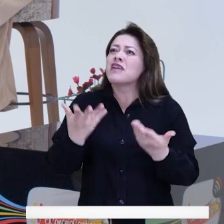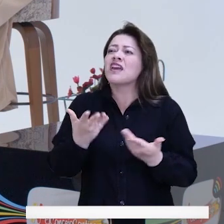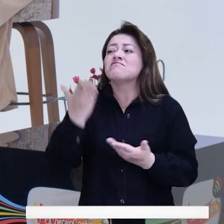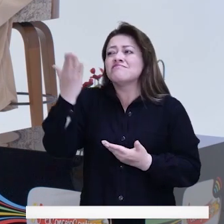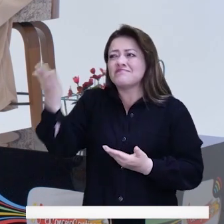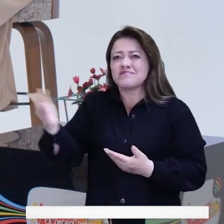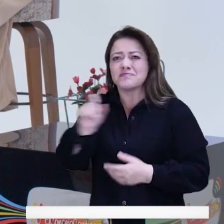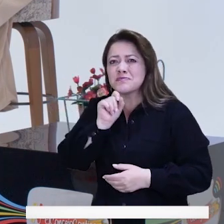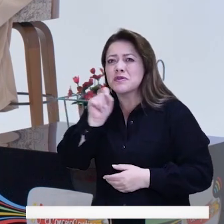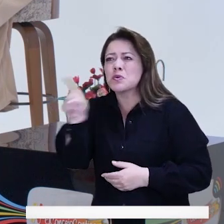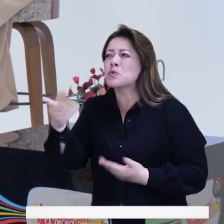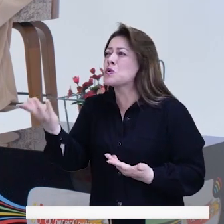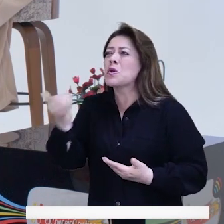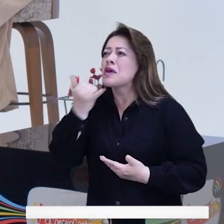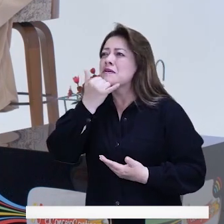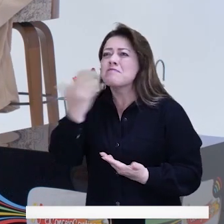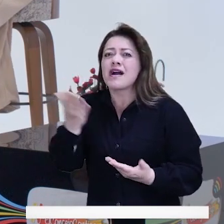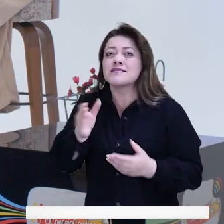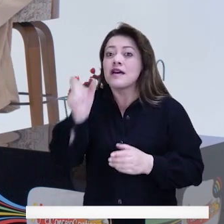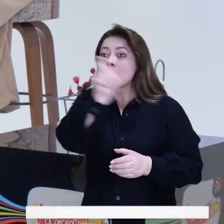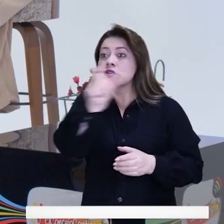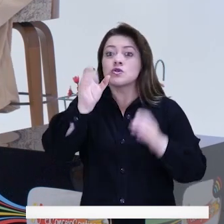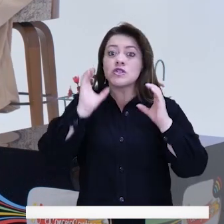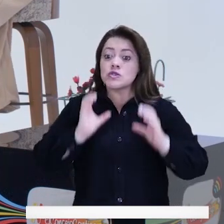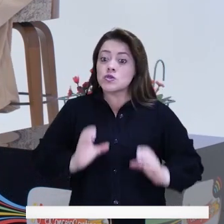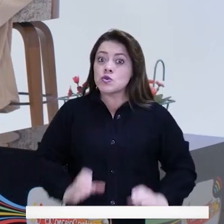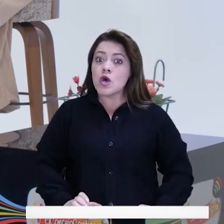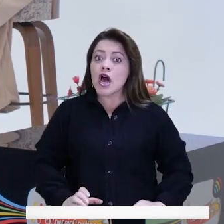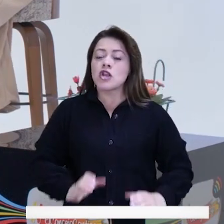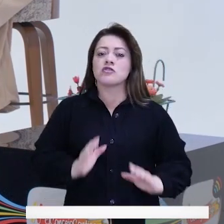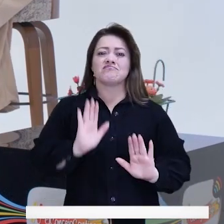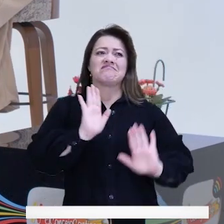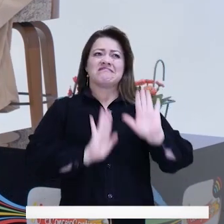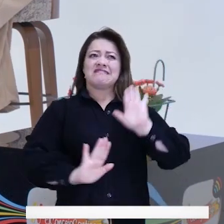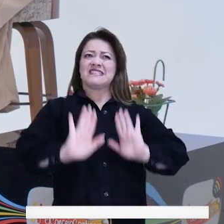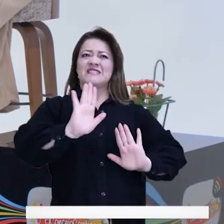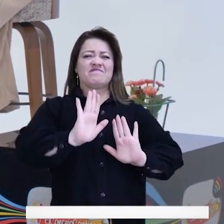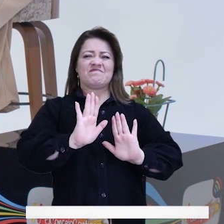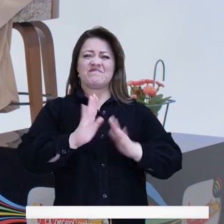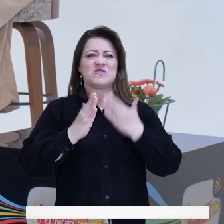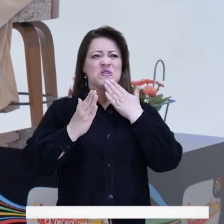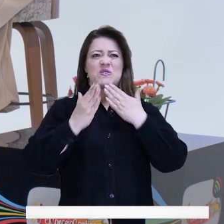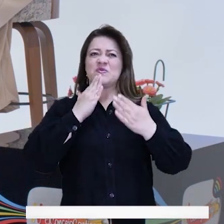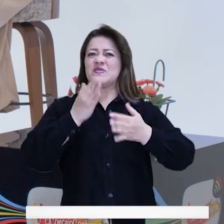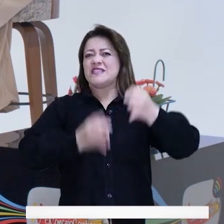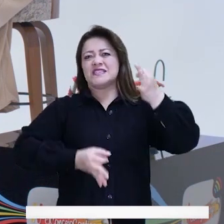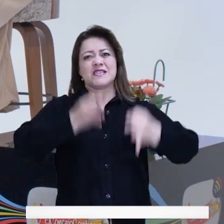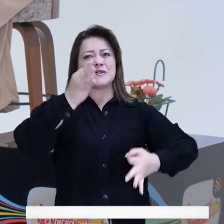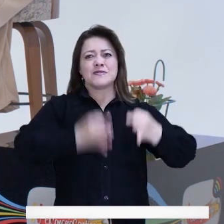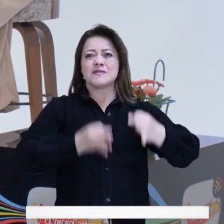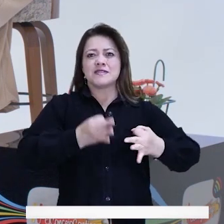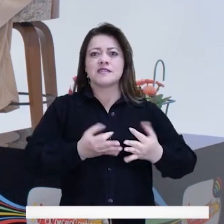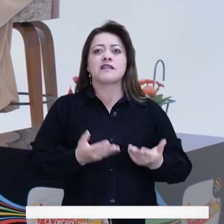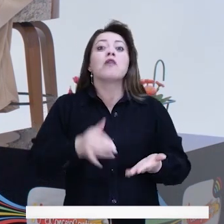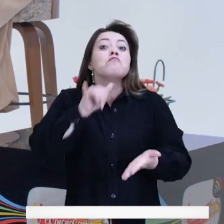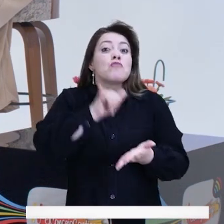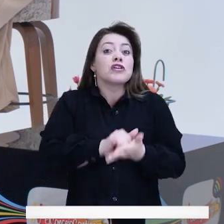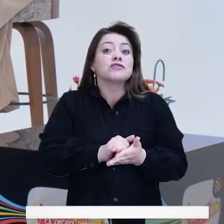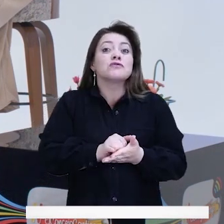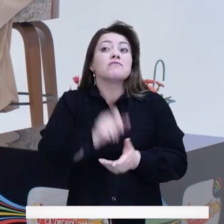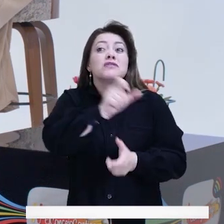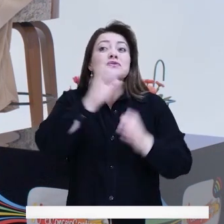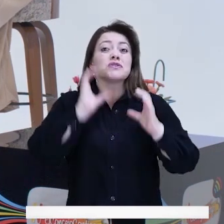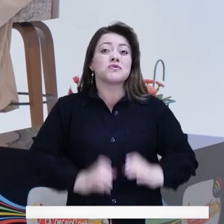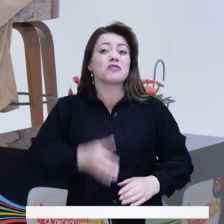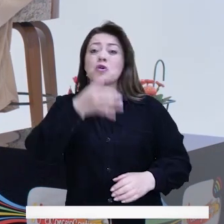ven esas cifras afectadas, concejala? Porque infortunadamente los ciudadanos quizás no confían, no tienen fe en el aparato de justicia y